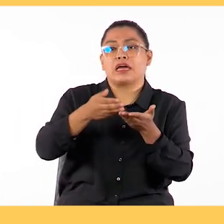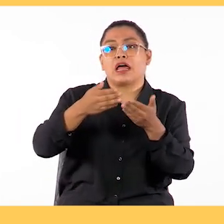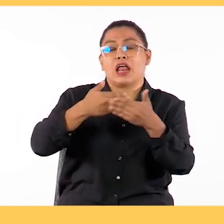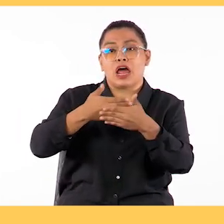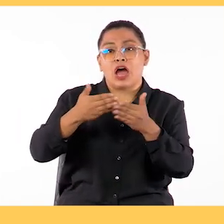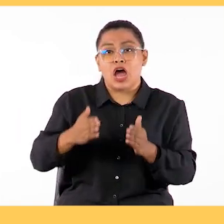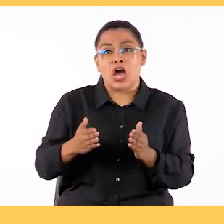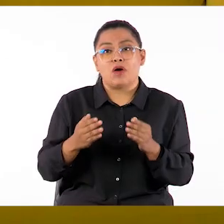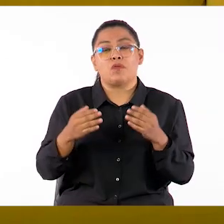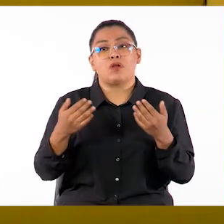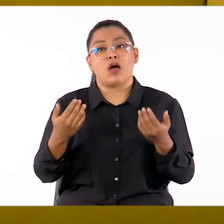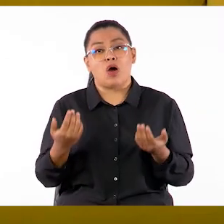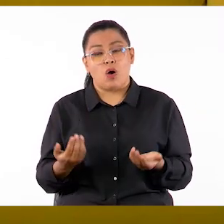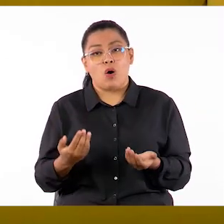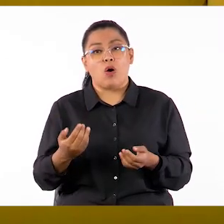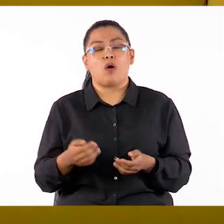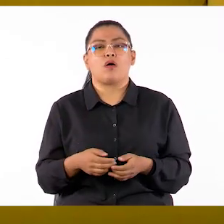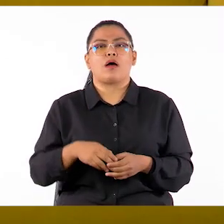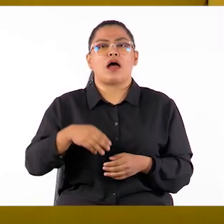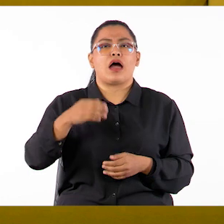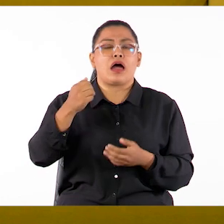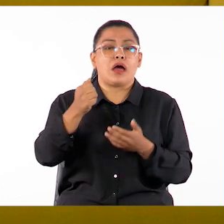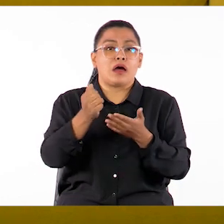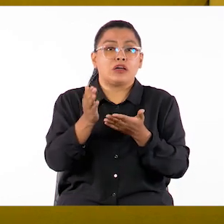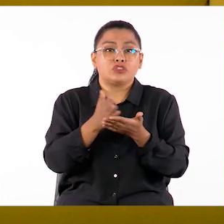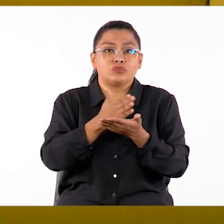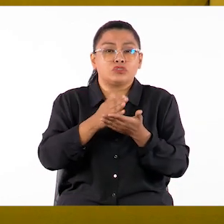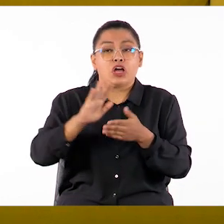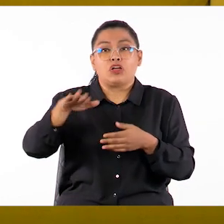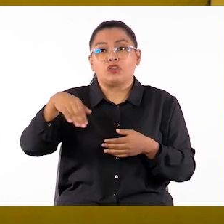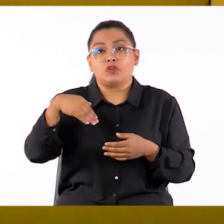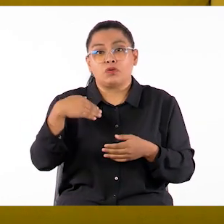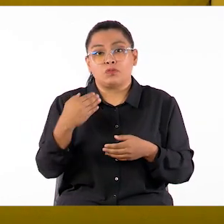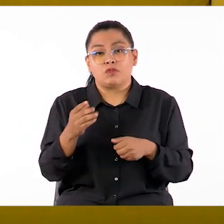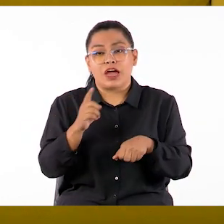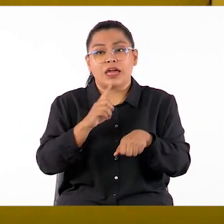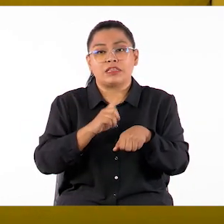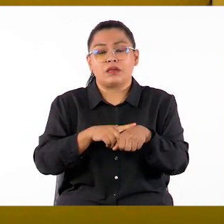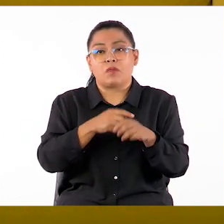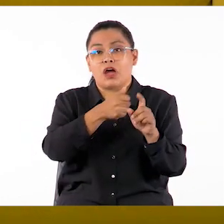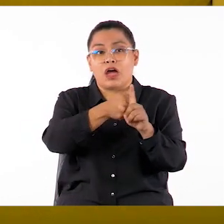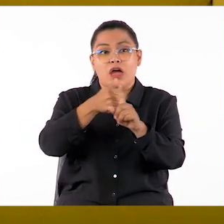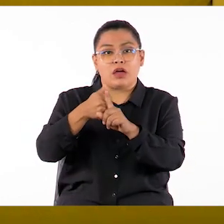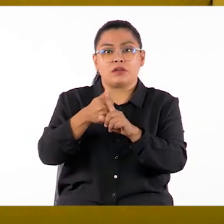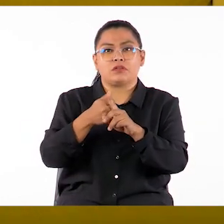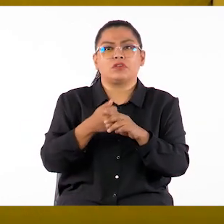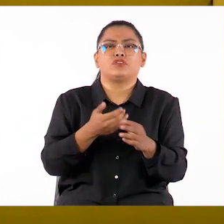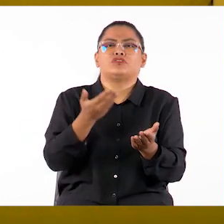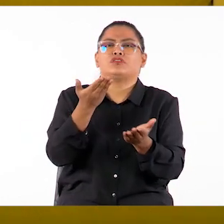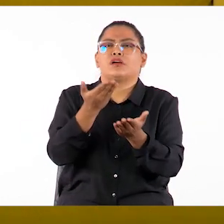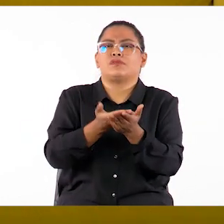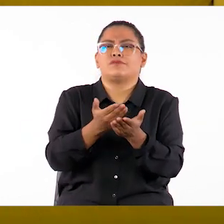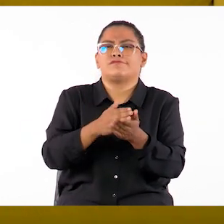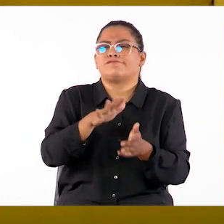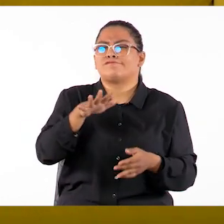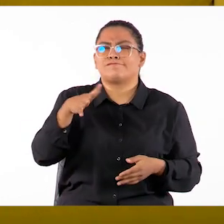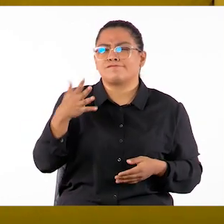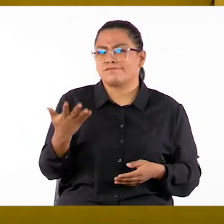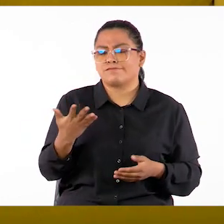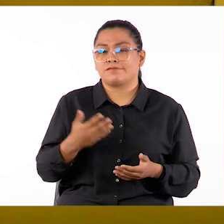asincrónico. ¿Qué tenemos que hacer entonces para proponer actividades en cada uno de estos escenarios?